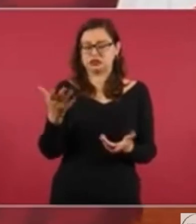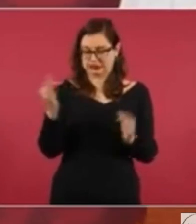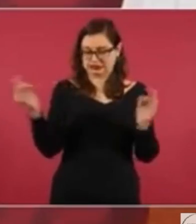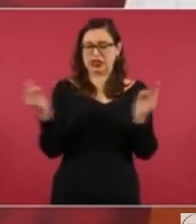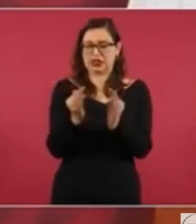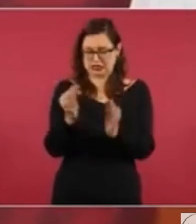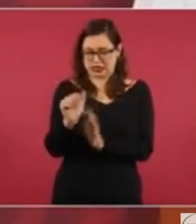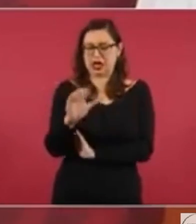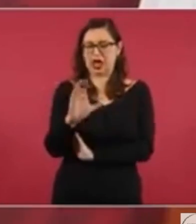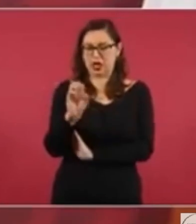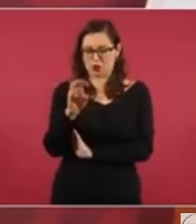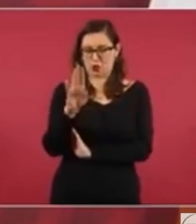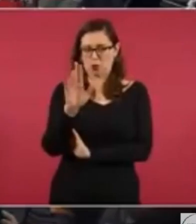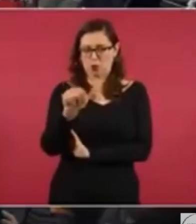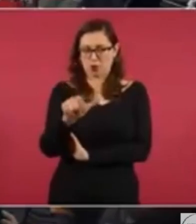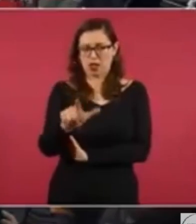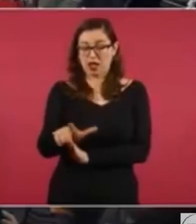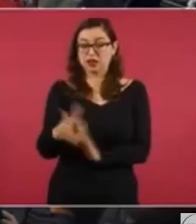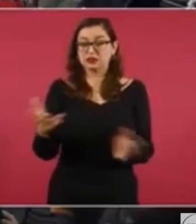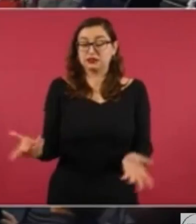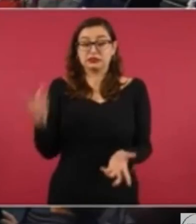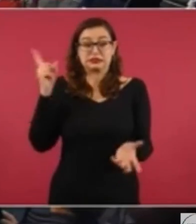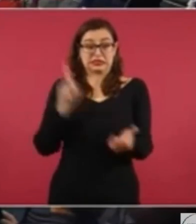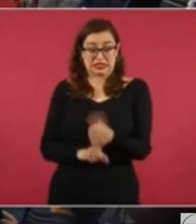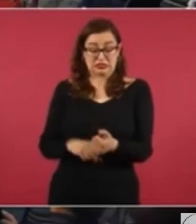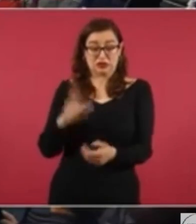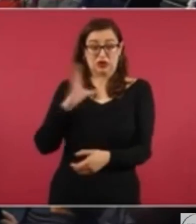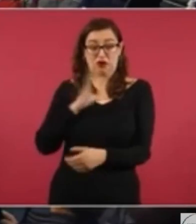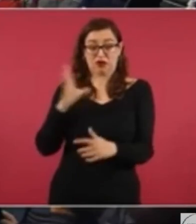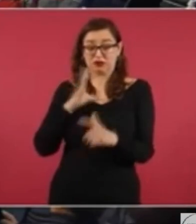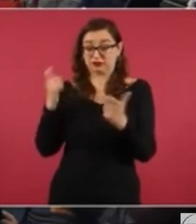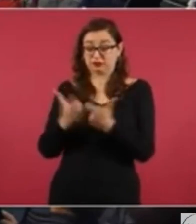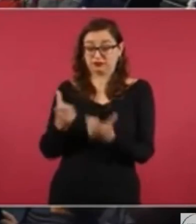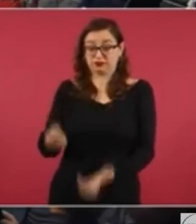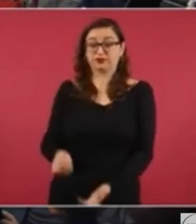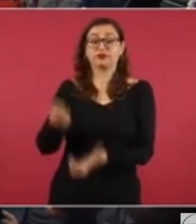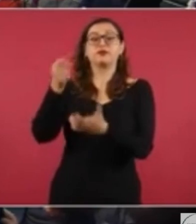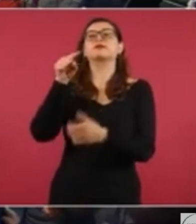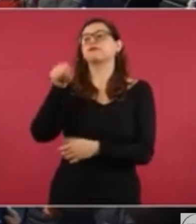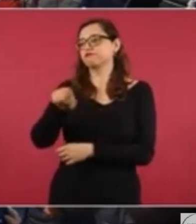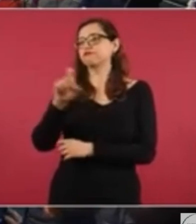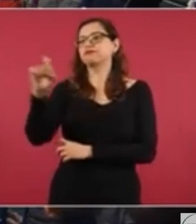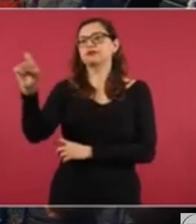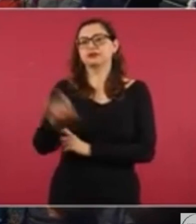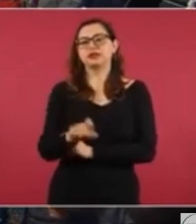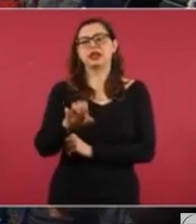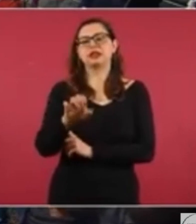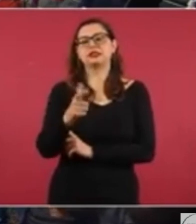se creó hasta un fideicomiso. Xeljá. Xeljá.